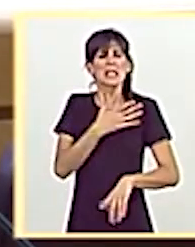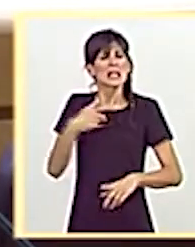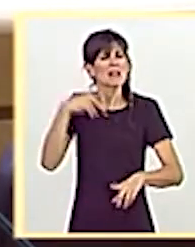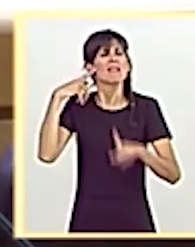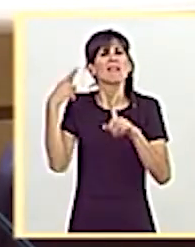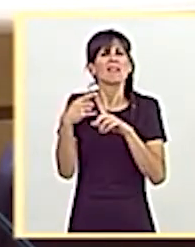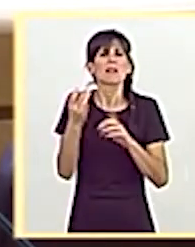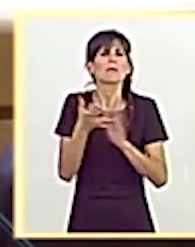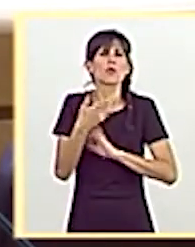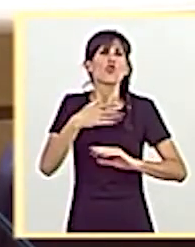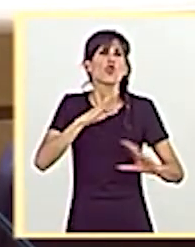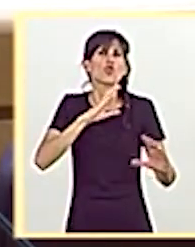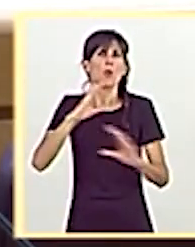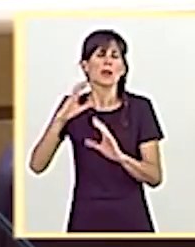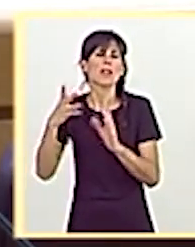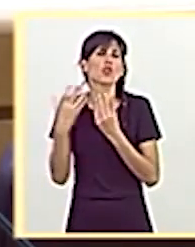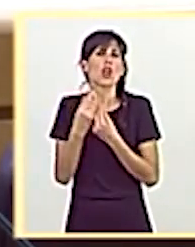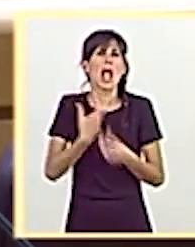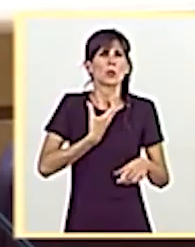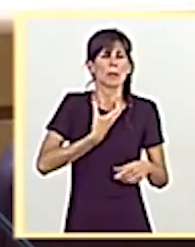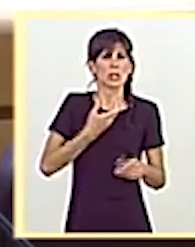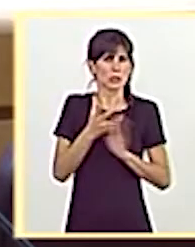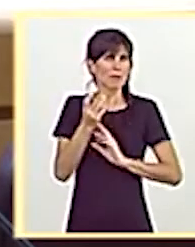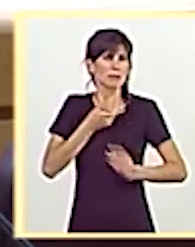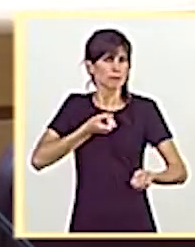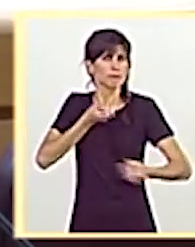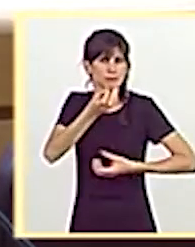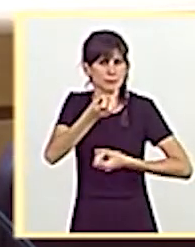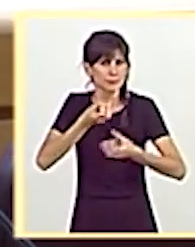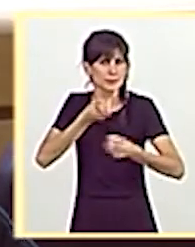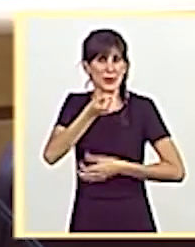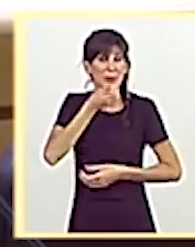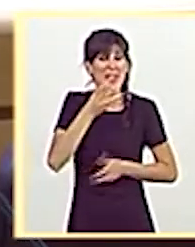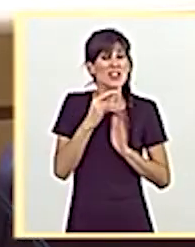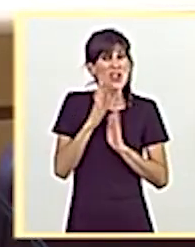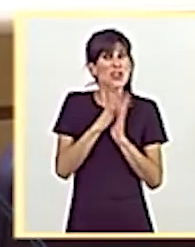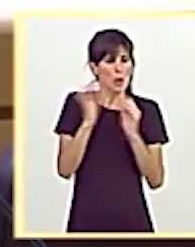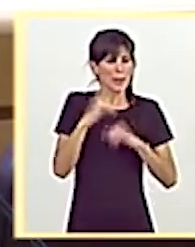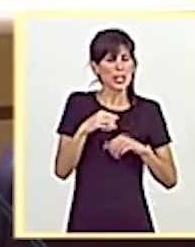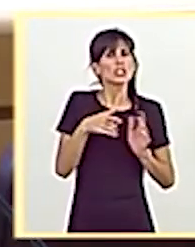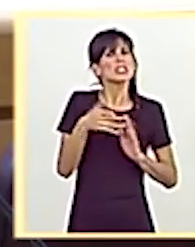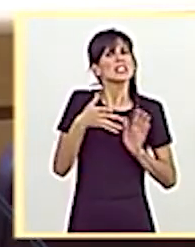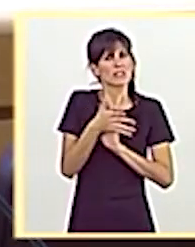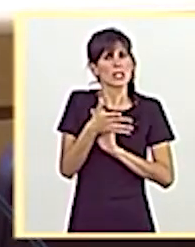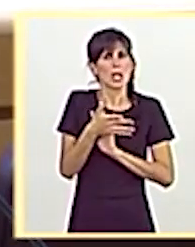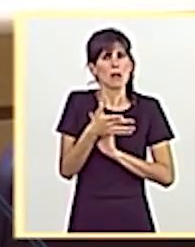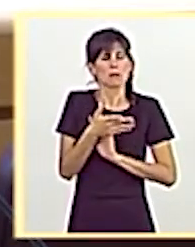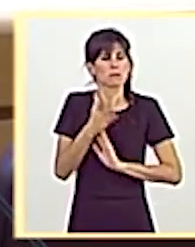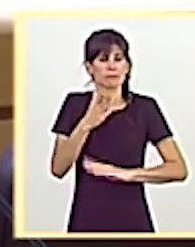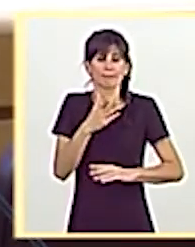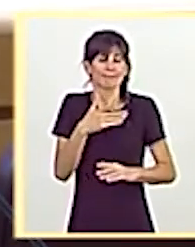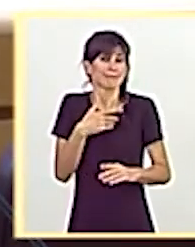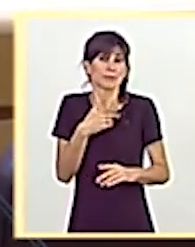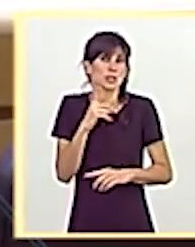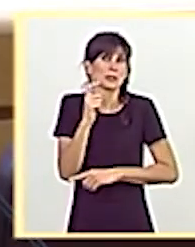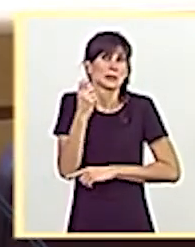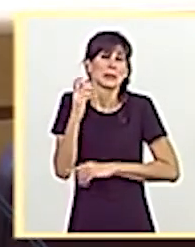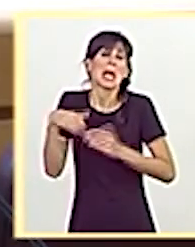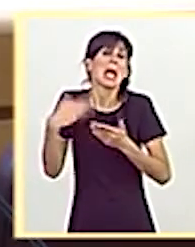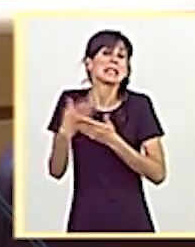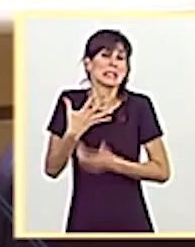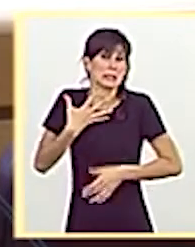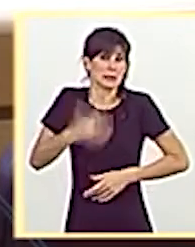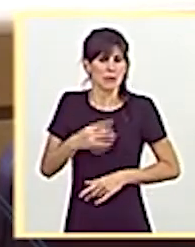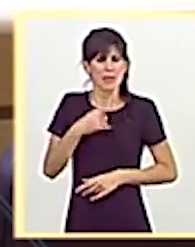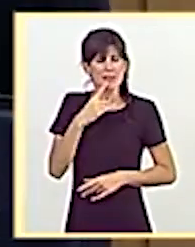la comunicación con los ayuntamientos sea fluida. Evidentemente, con estos convenios se ha llegado hasta donde ha sido posible. Promoveré